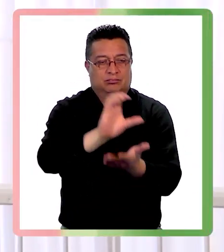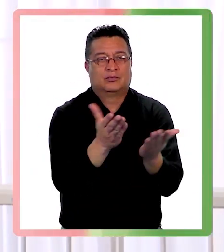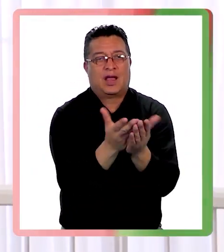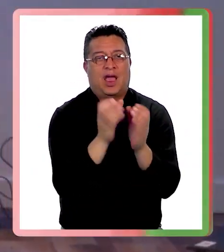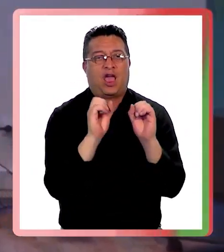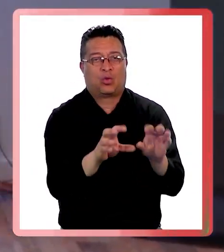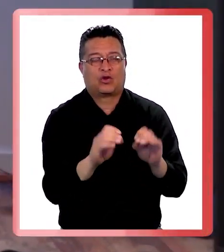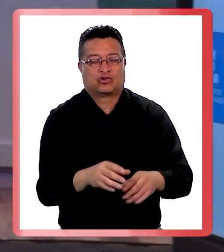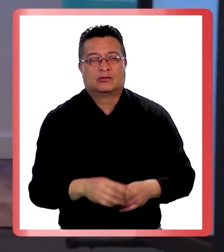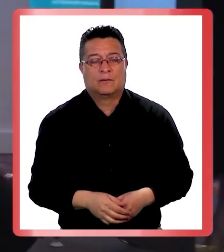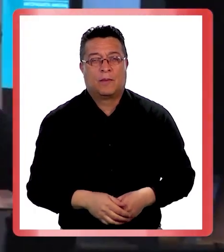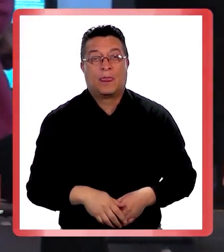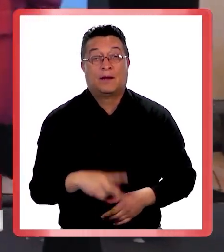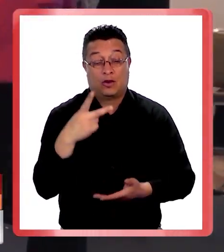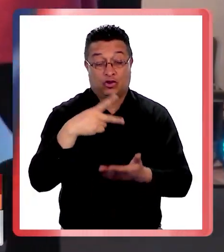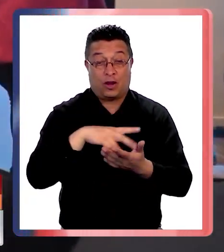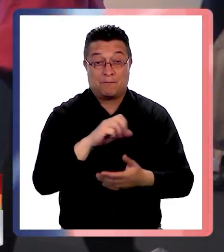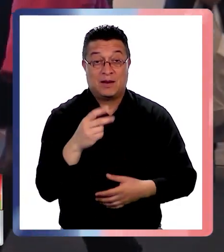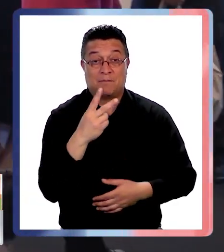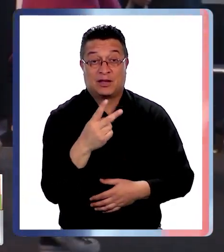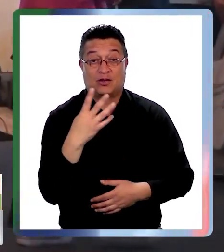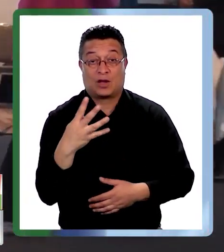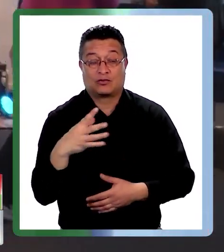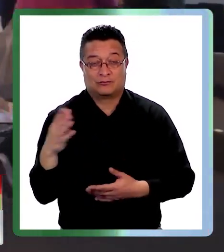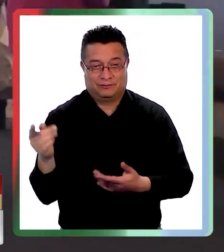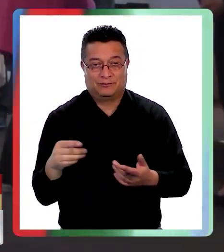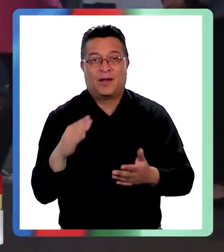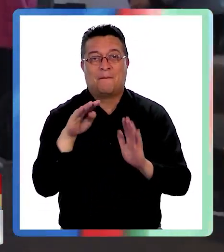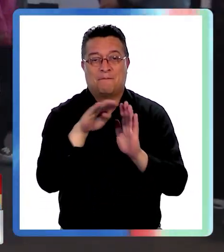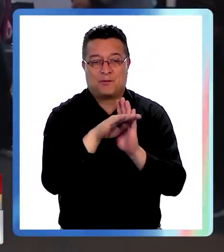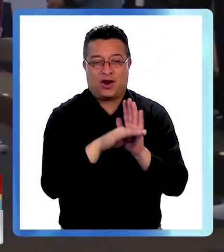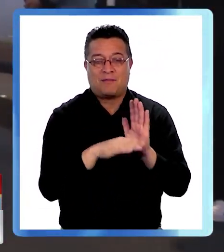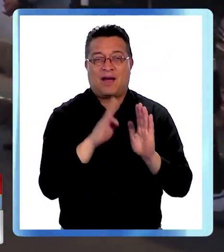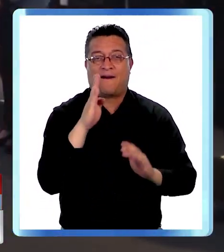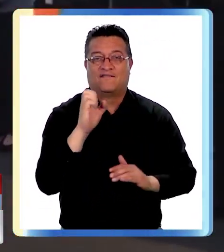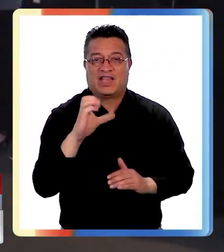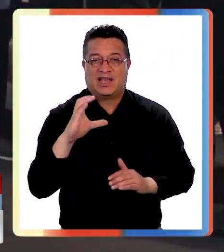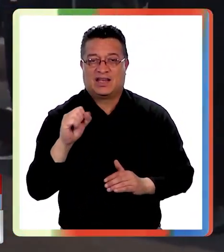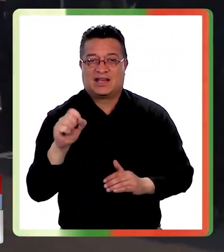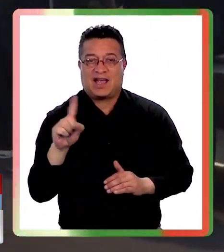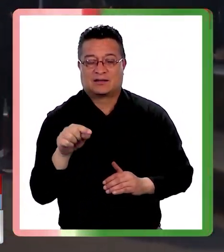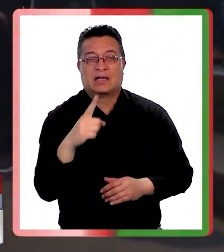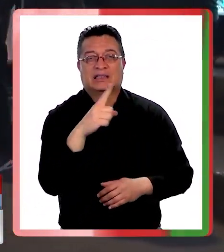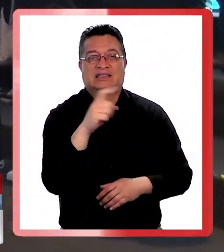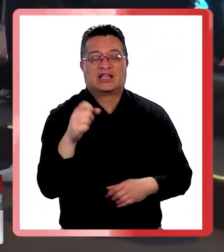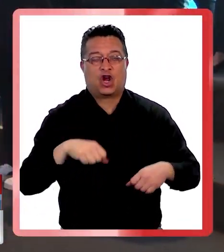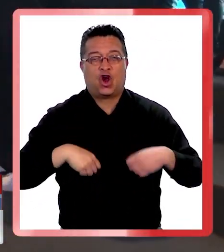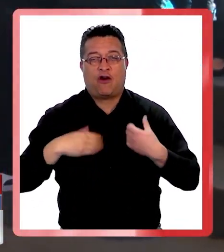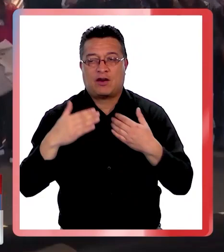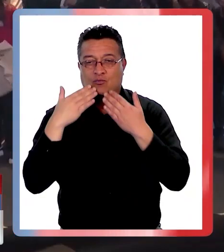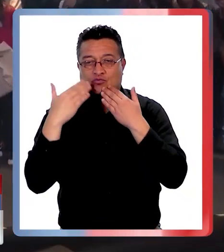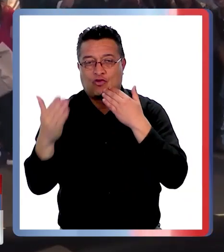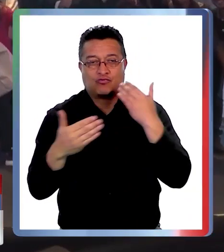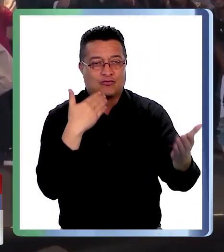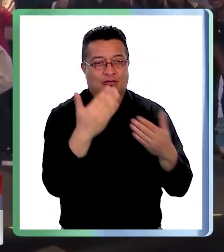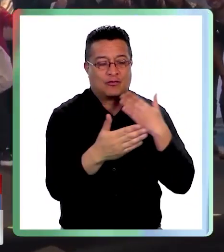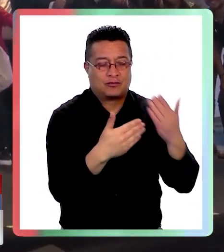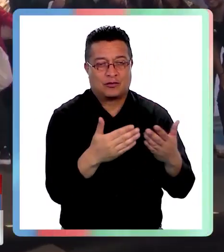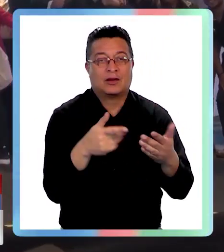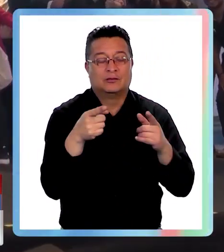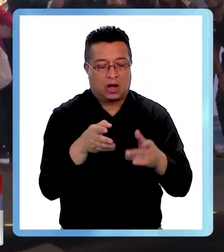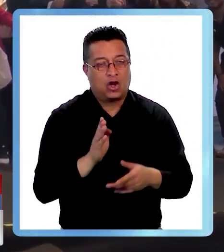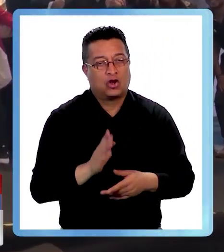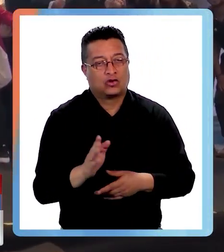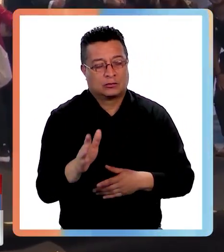a la educación. En la edición 2024 del exitoso programa de beca, se beneficiaron 100 jóvenes de estas comunidades. Esta